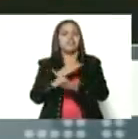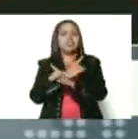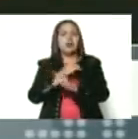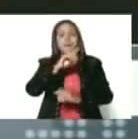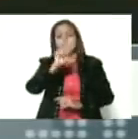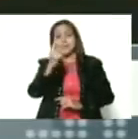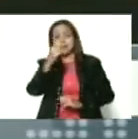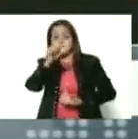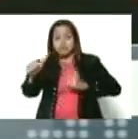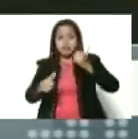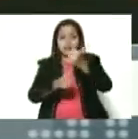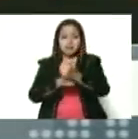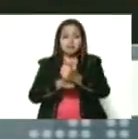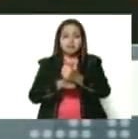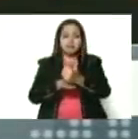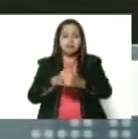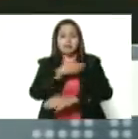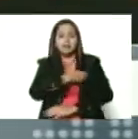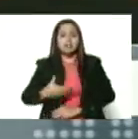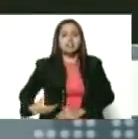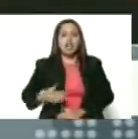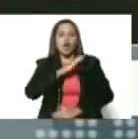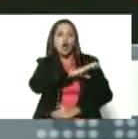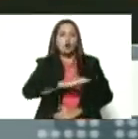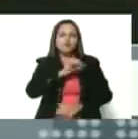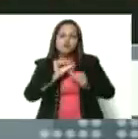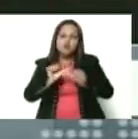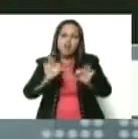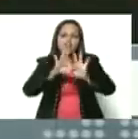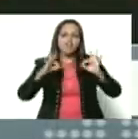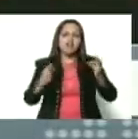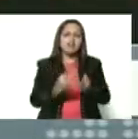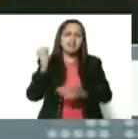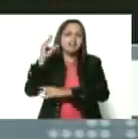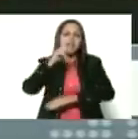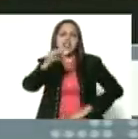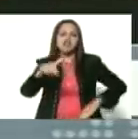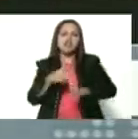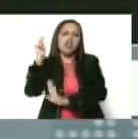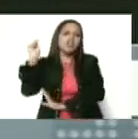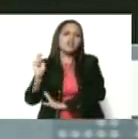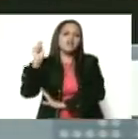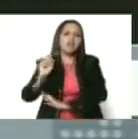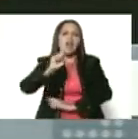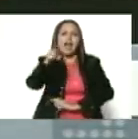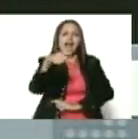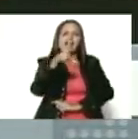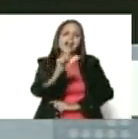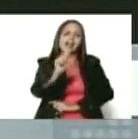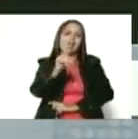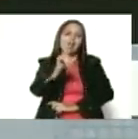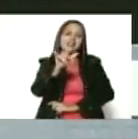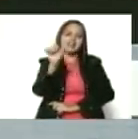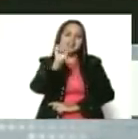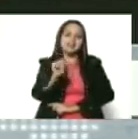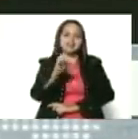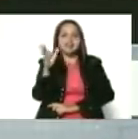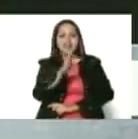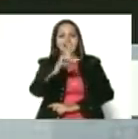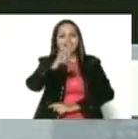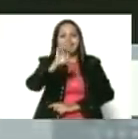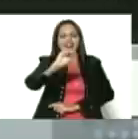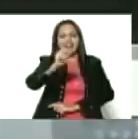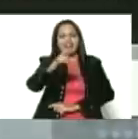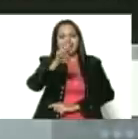vicepresidenta de la Comisión Permanente de Familia de la Asamblea Nacional, diputada Gladys Requena, camarada Gladys,